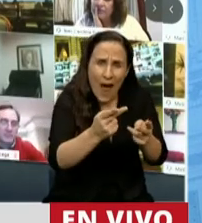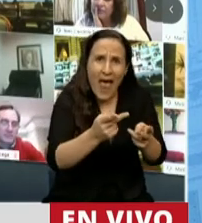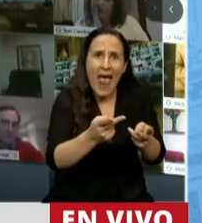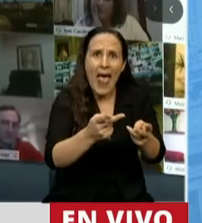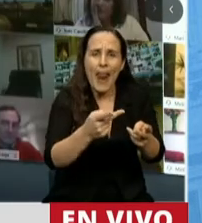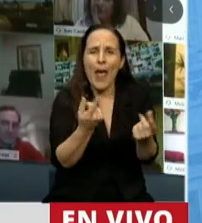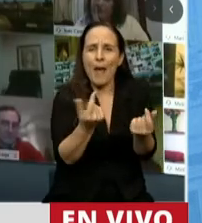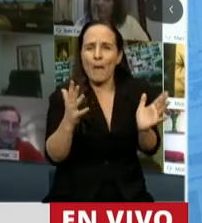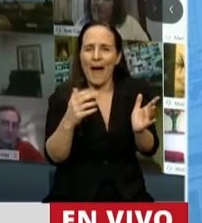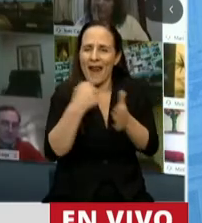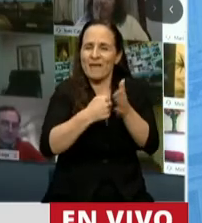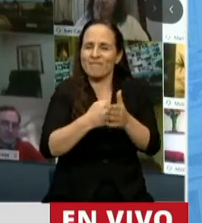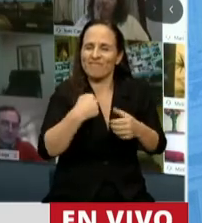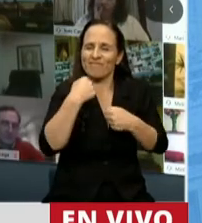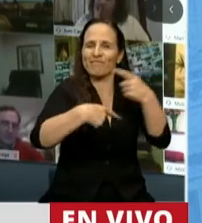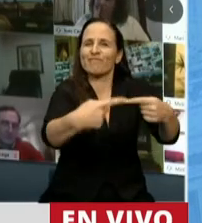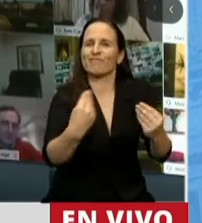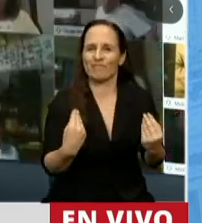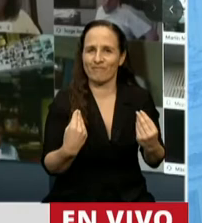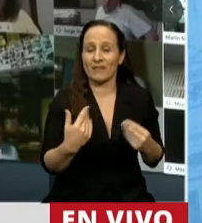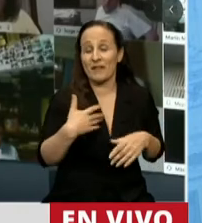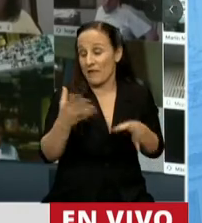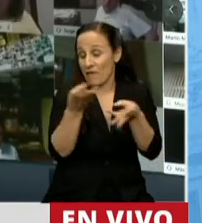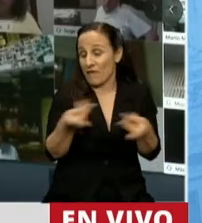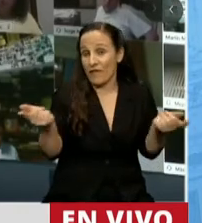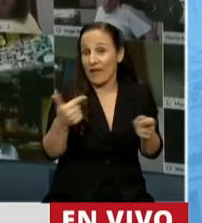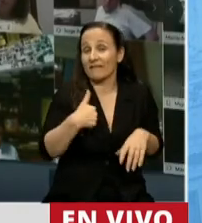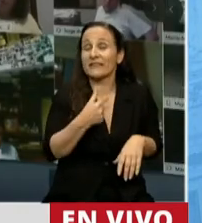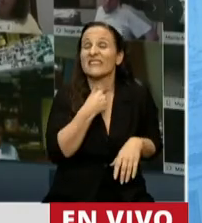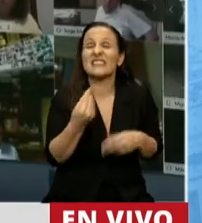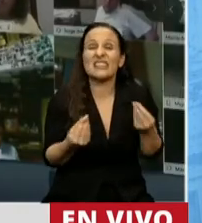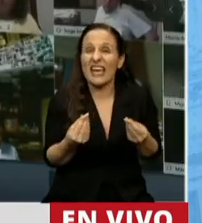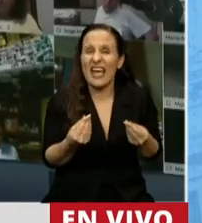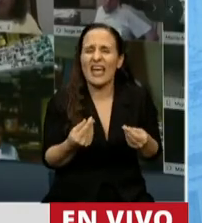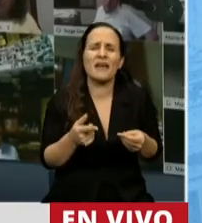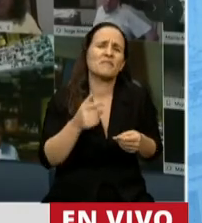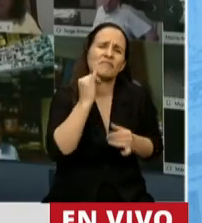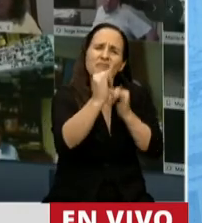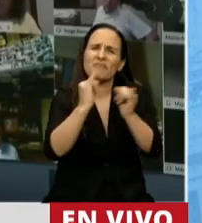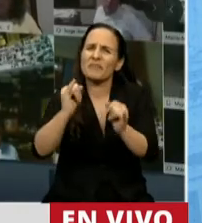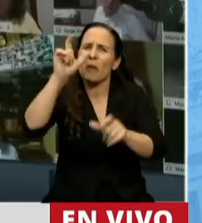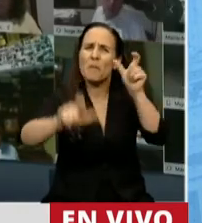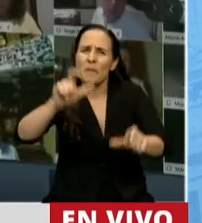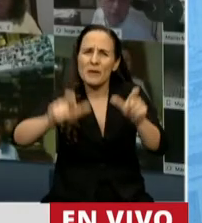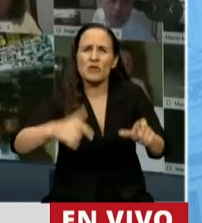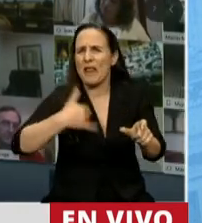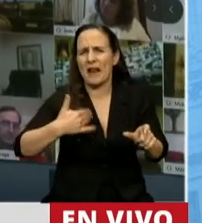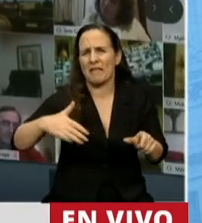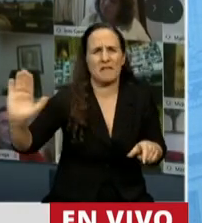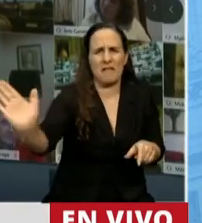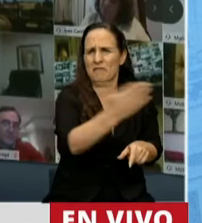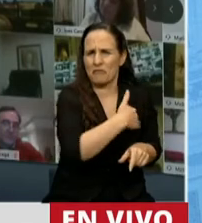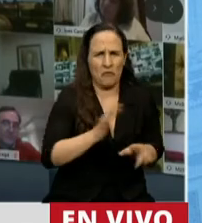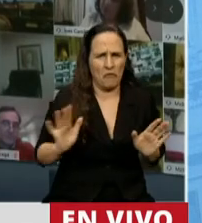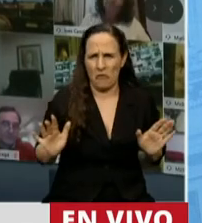termino, presidente, simplemente convocando a todos los argentinos de buena